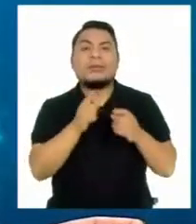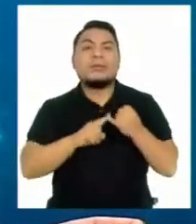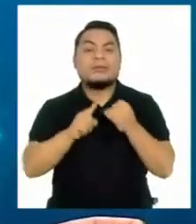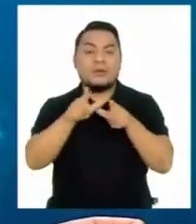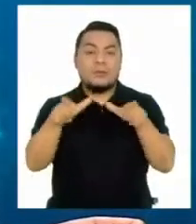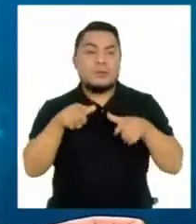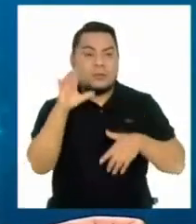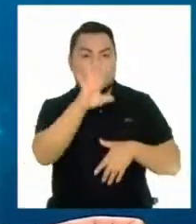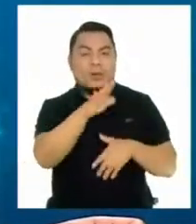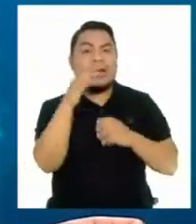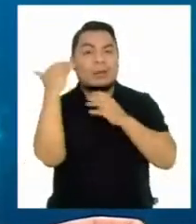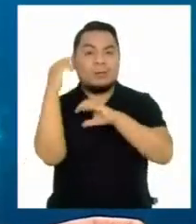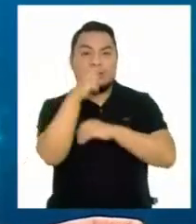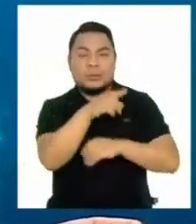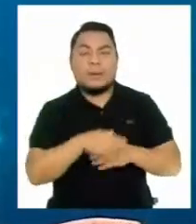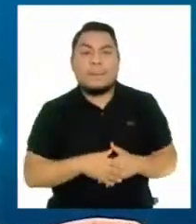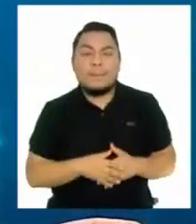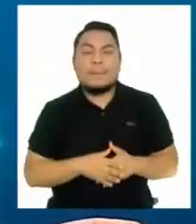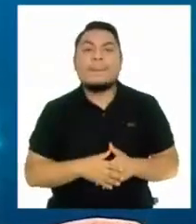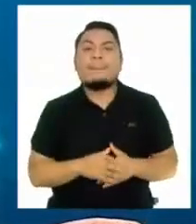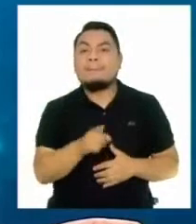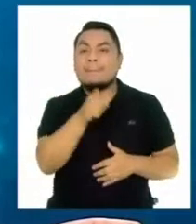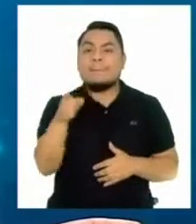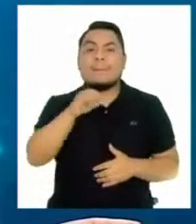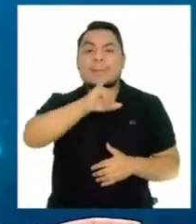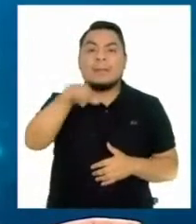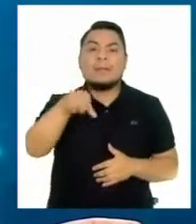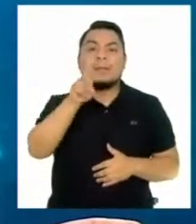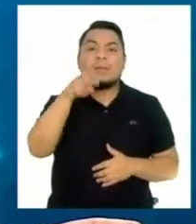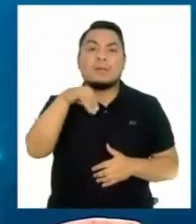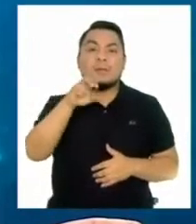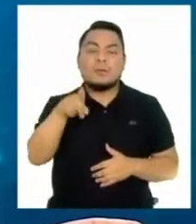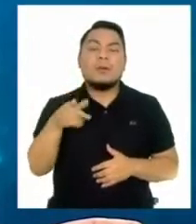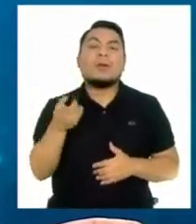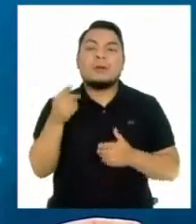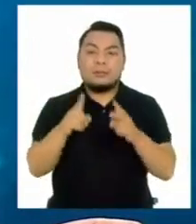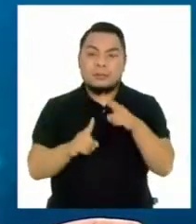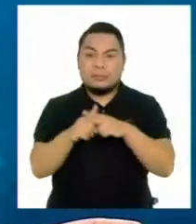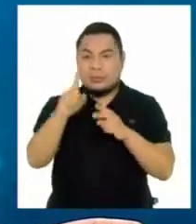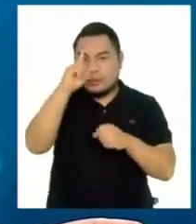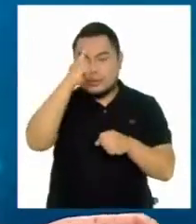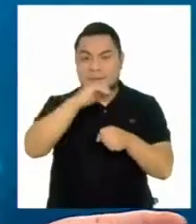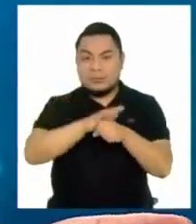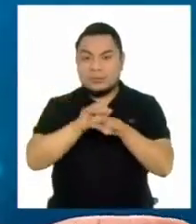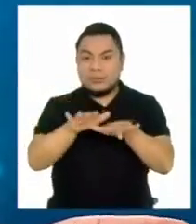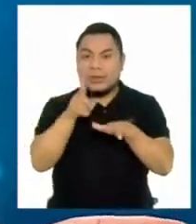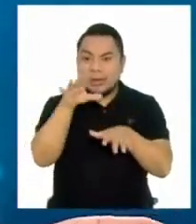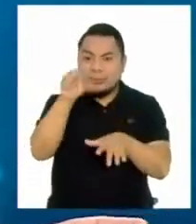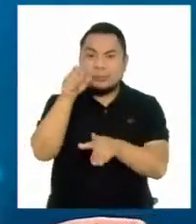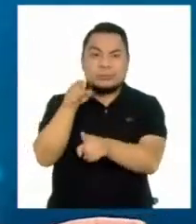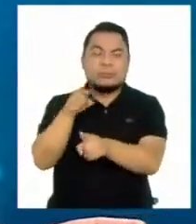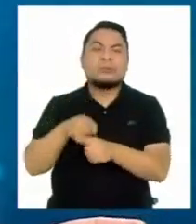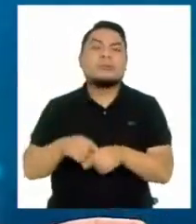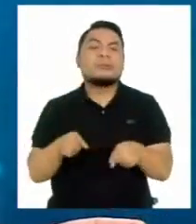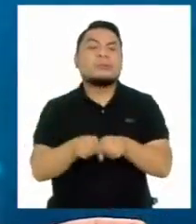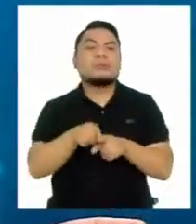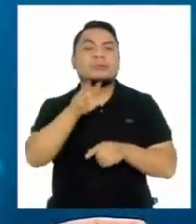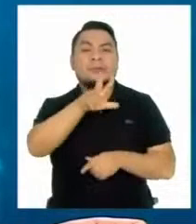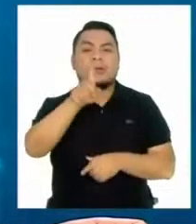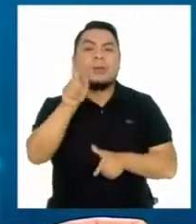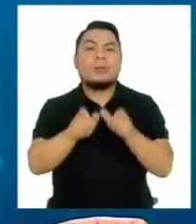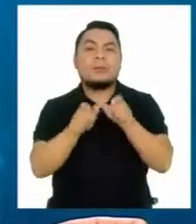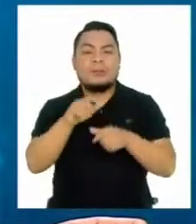diferentes sectores de la región, mientras que en Junín se confirmó nuevos casos de la variante Delta, sumando ahora 31